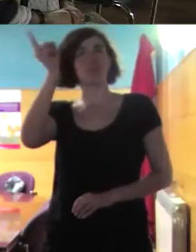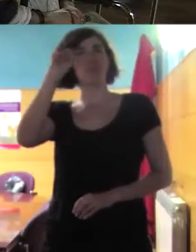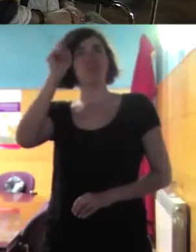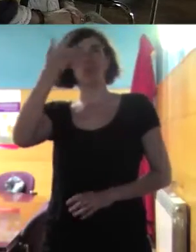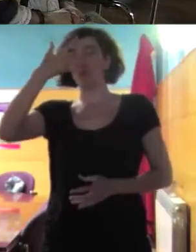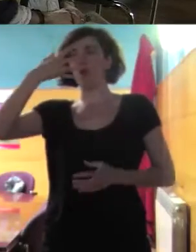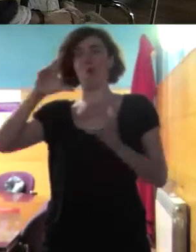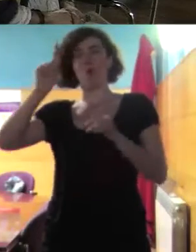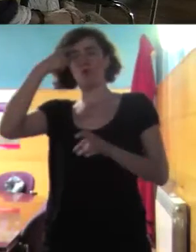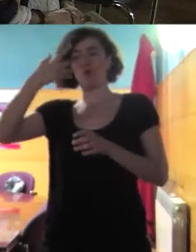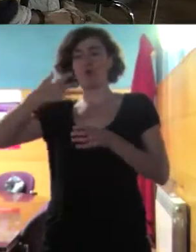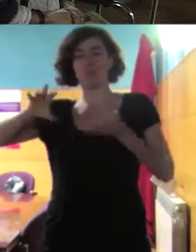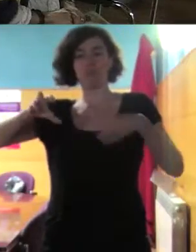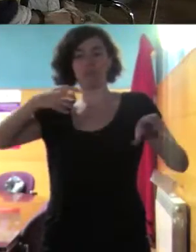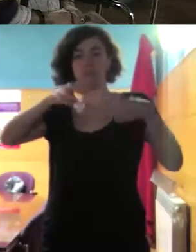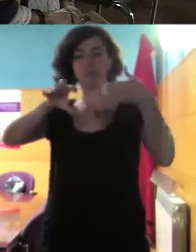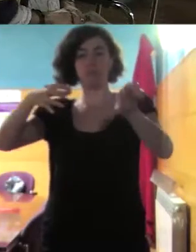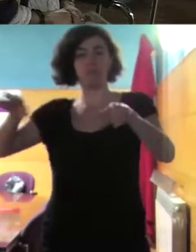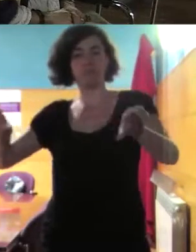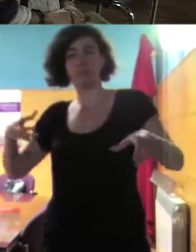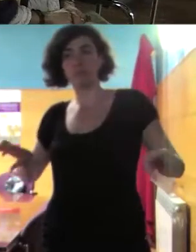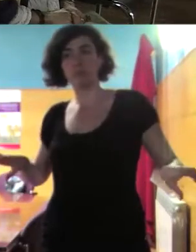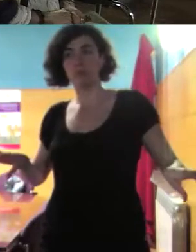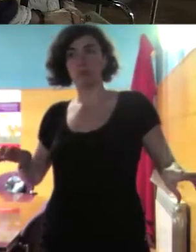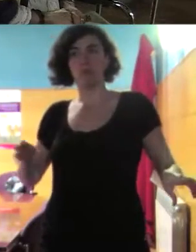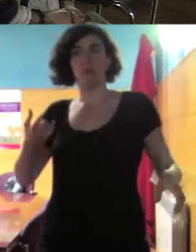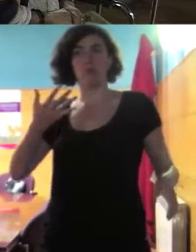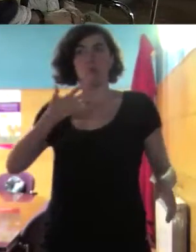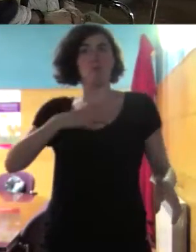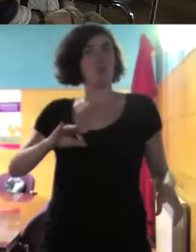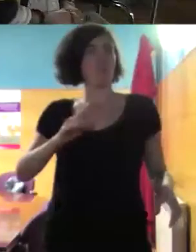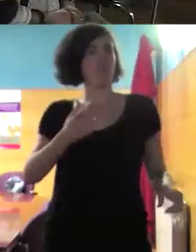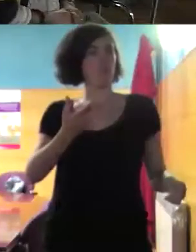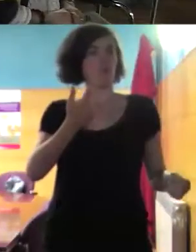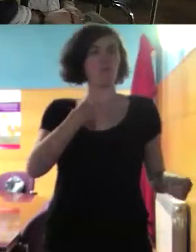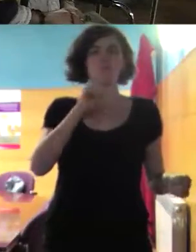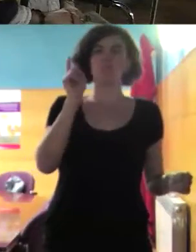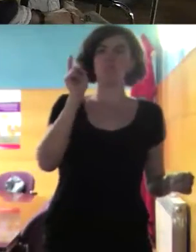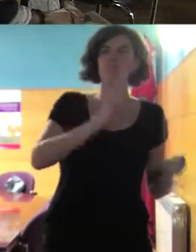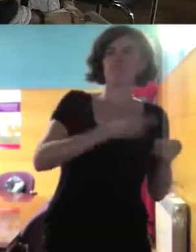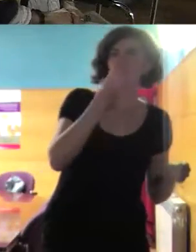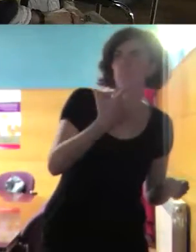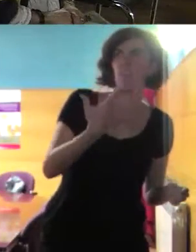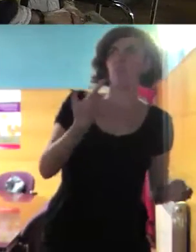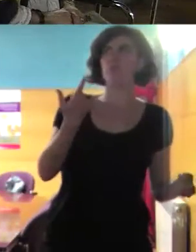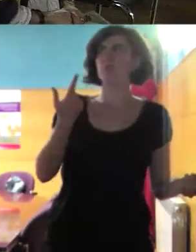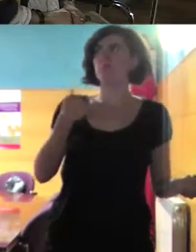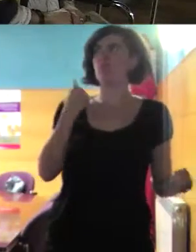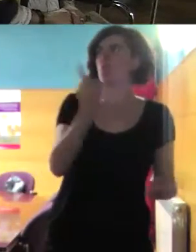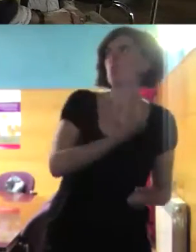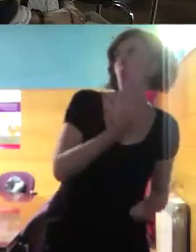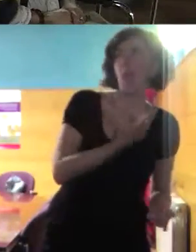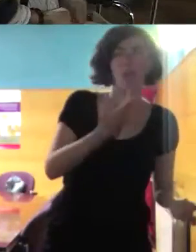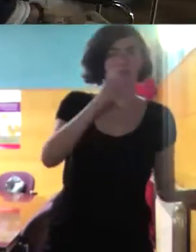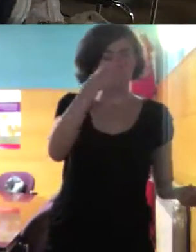perteneces igual a una de esas subculturas también te puedes sentir que no estás integrada que eres un bicho verde que eres incomprendida que estás sola en tu propia